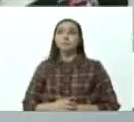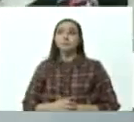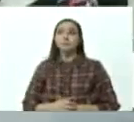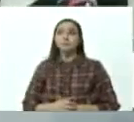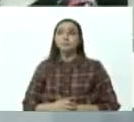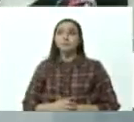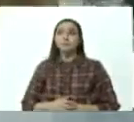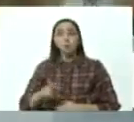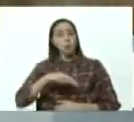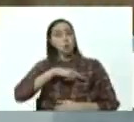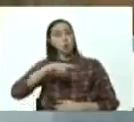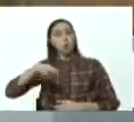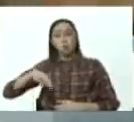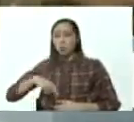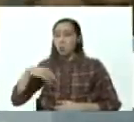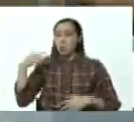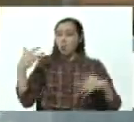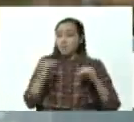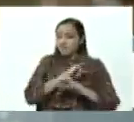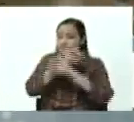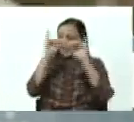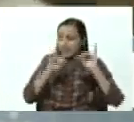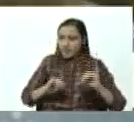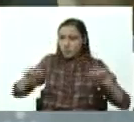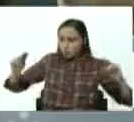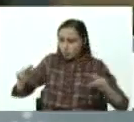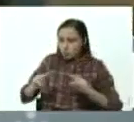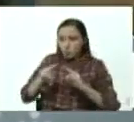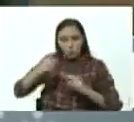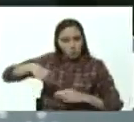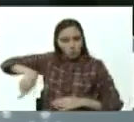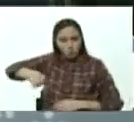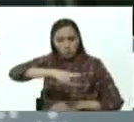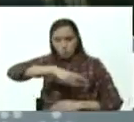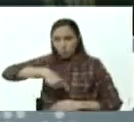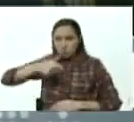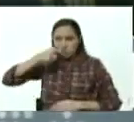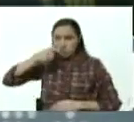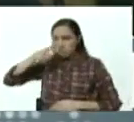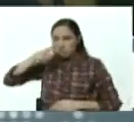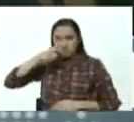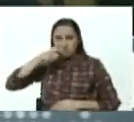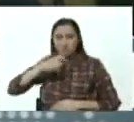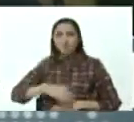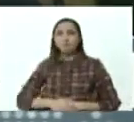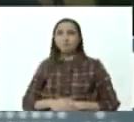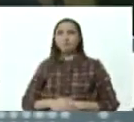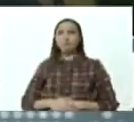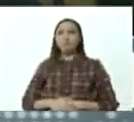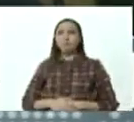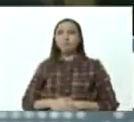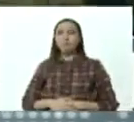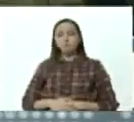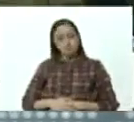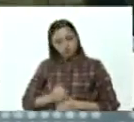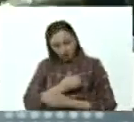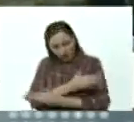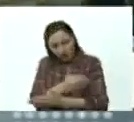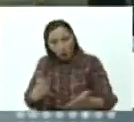nosotros estamos felices de que estén con nosotros y estamos a sus órdenes